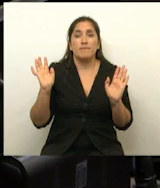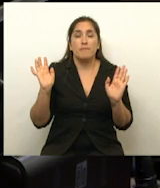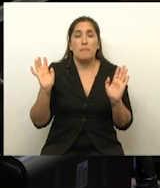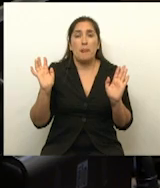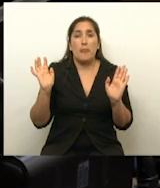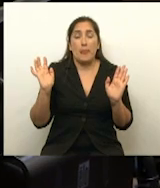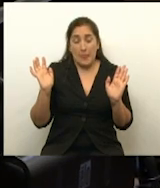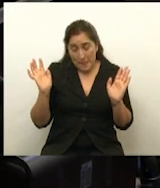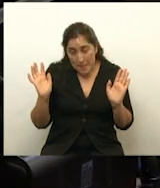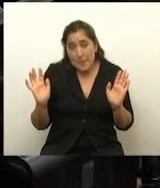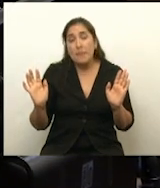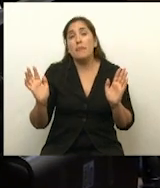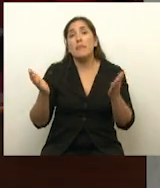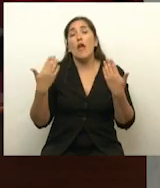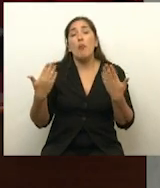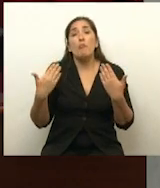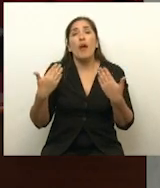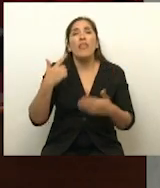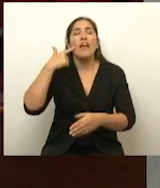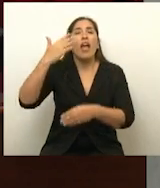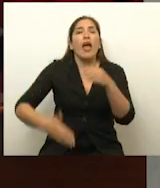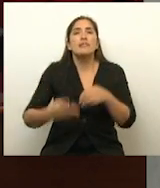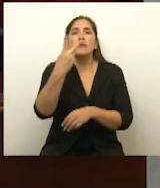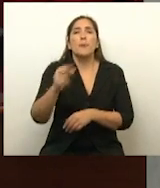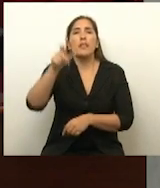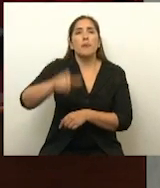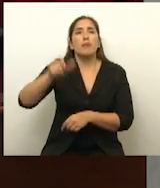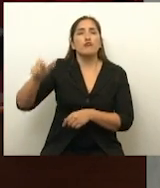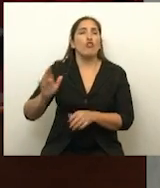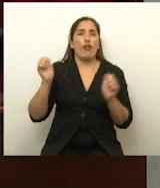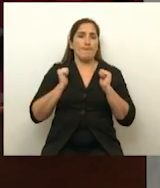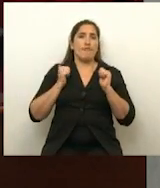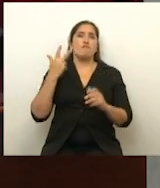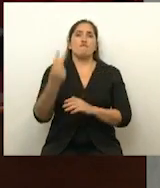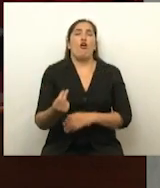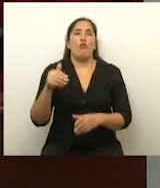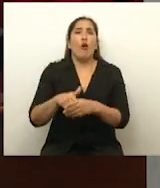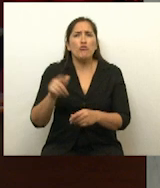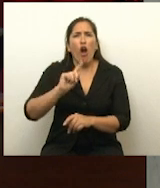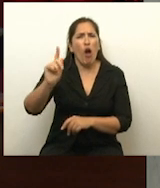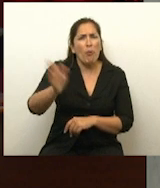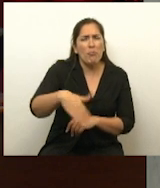Se pueden abstener hasta 20 personas. ¿Cuántos se abstuvieron? No, menos, menos, menos.